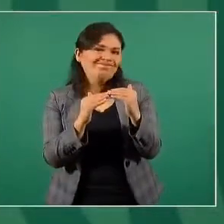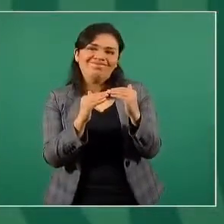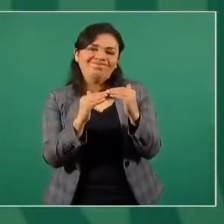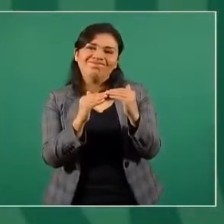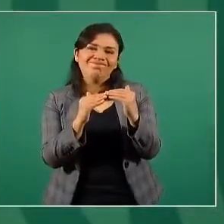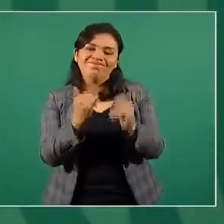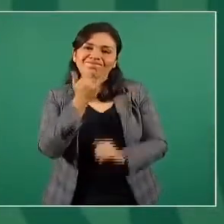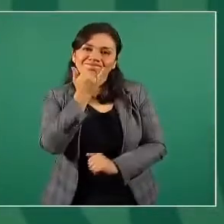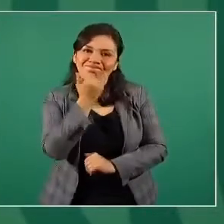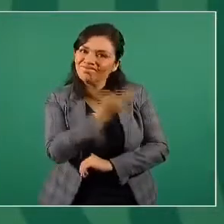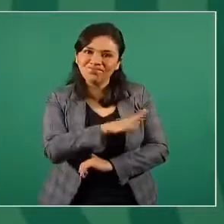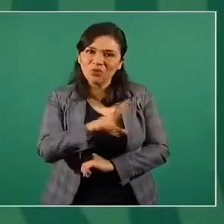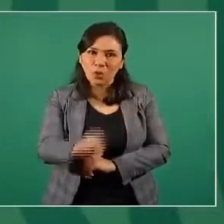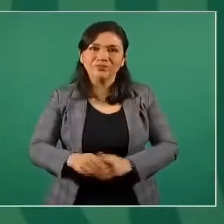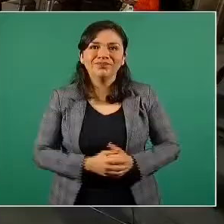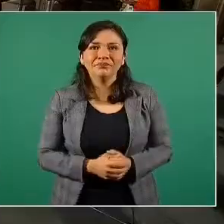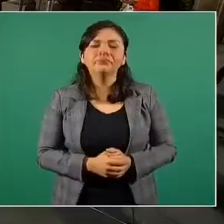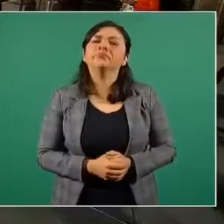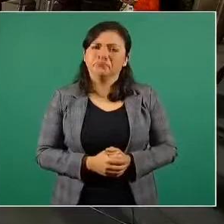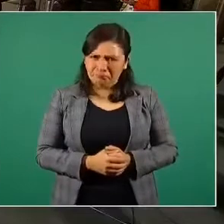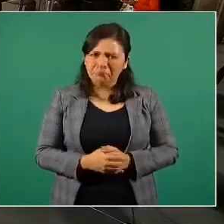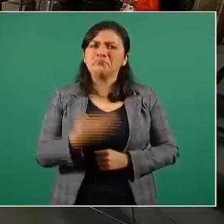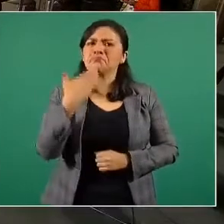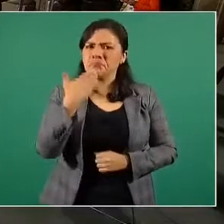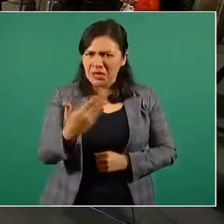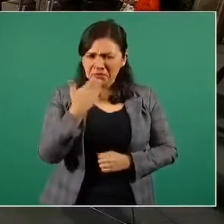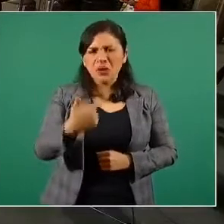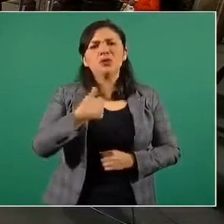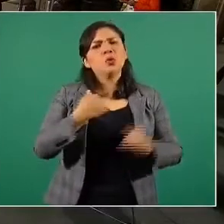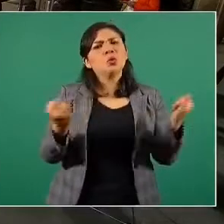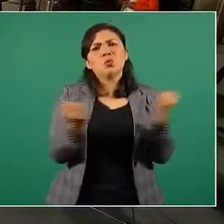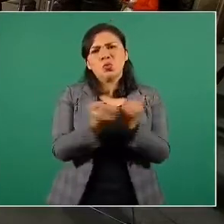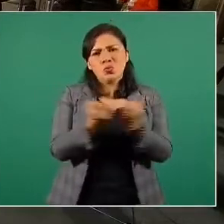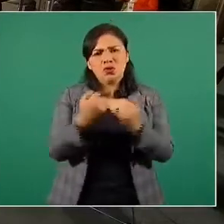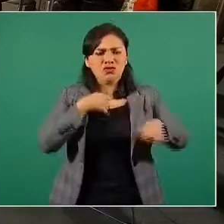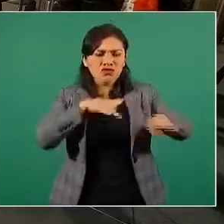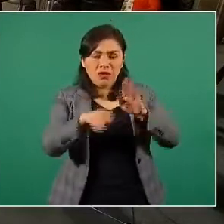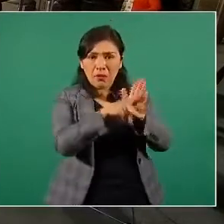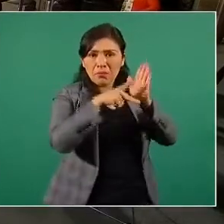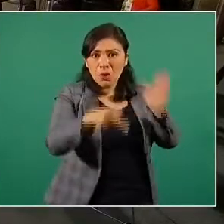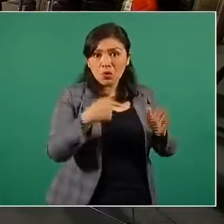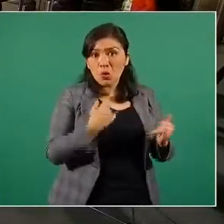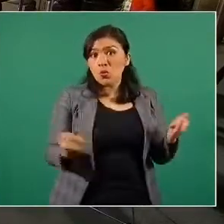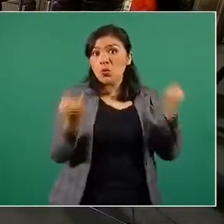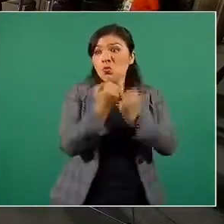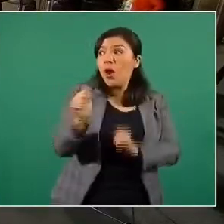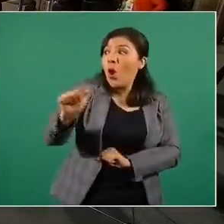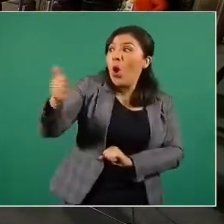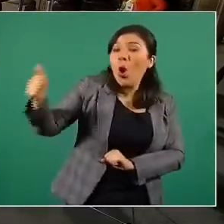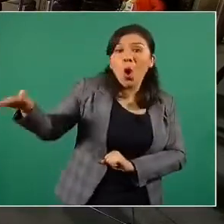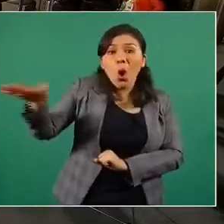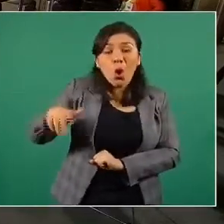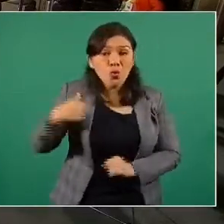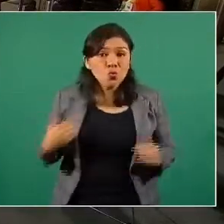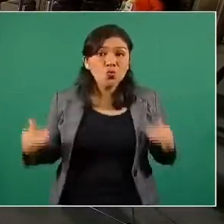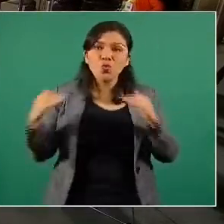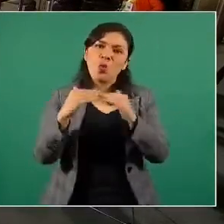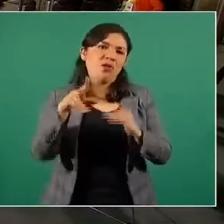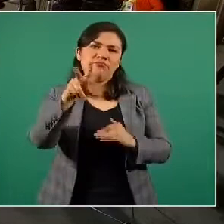Oye, no seamos iguales. También como periodista, no soy igual a todo lo que aquí se señala.